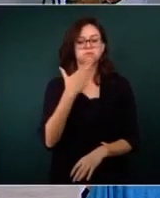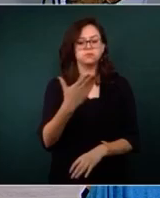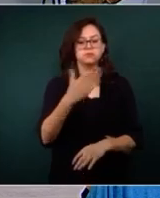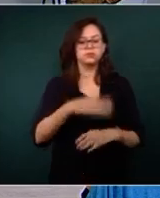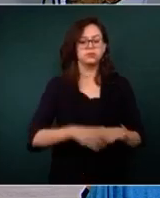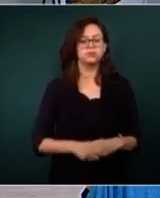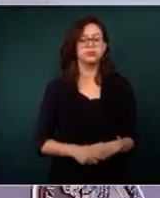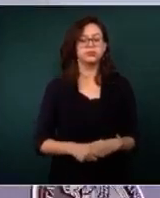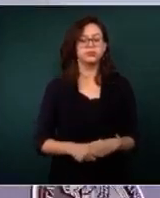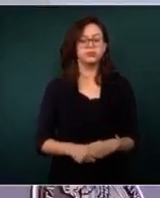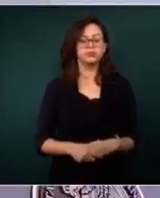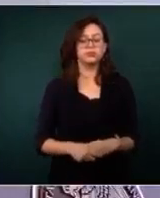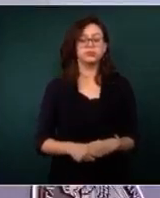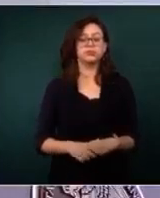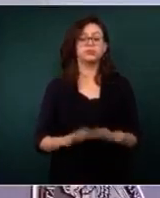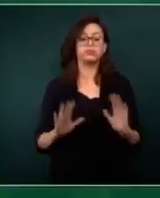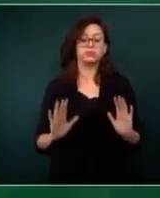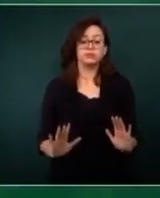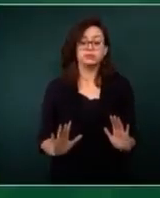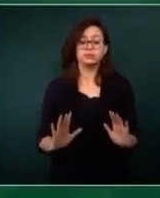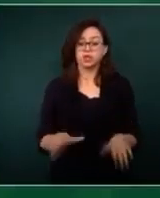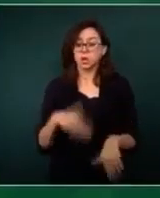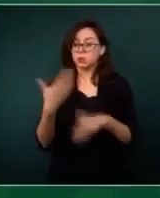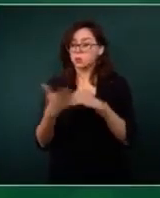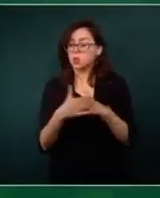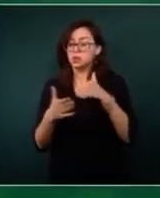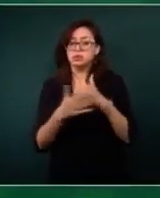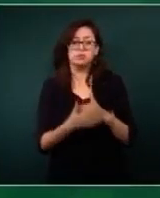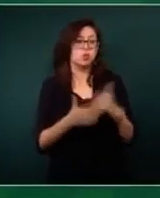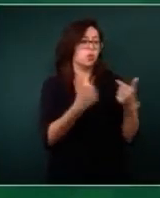Entonces, los que vengan, sean del partido que sean,